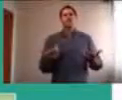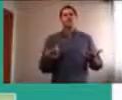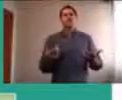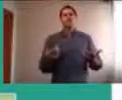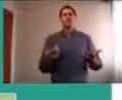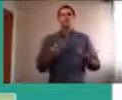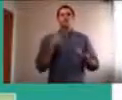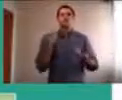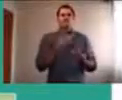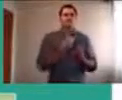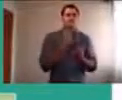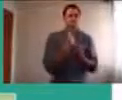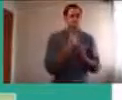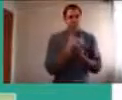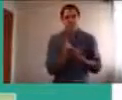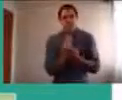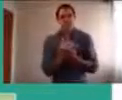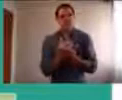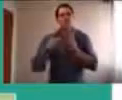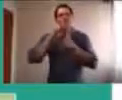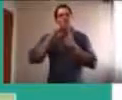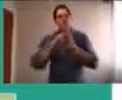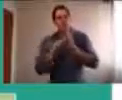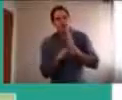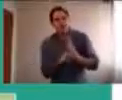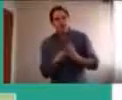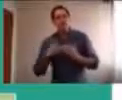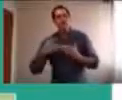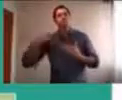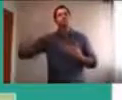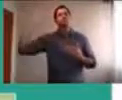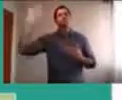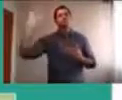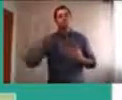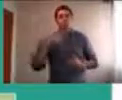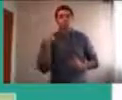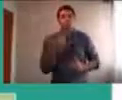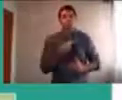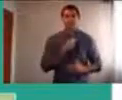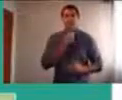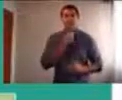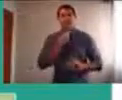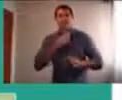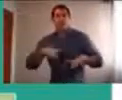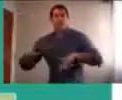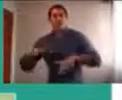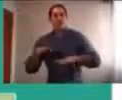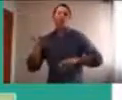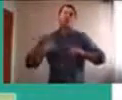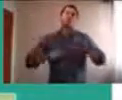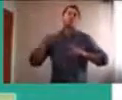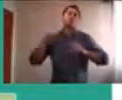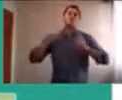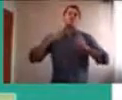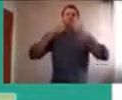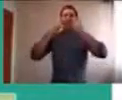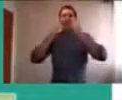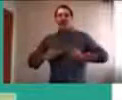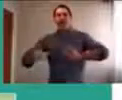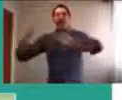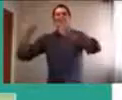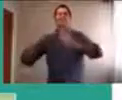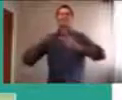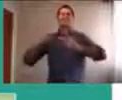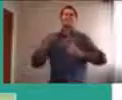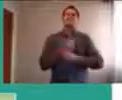proyectado, y que teníamos ganas, de poder desplegar, viajes, que no pudimos hacer, bueno, hermana,